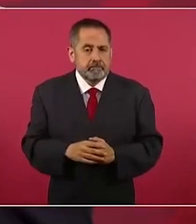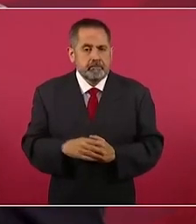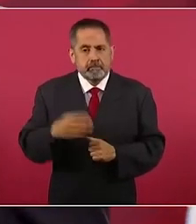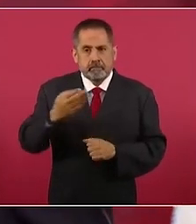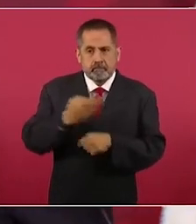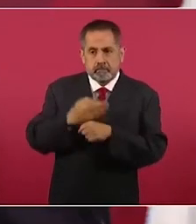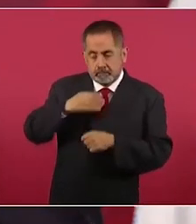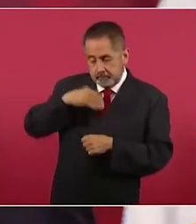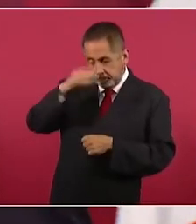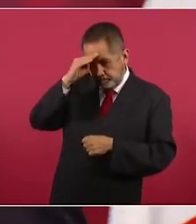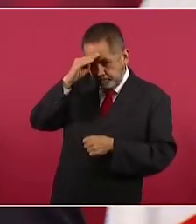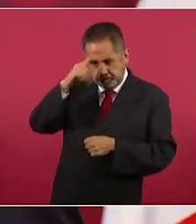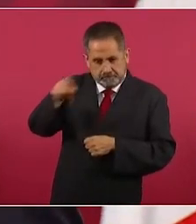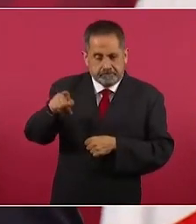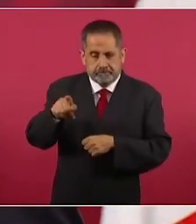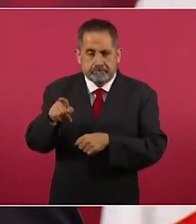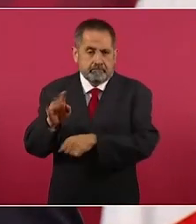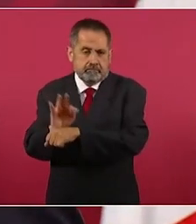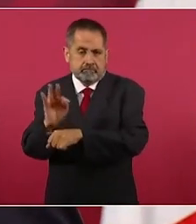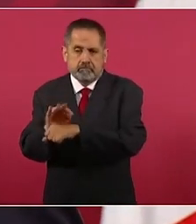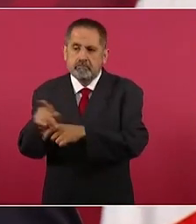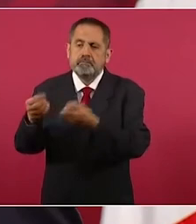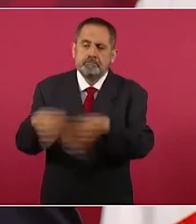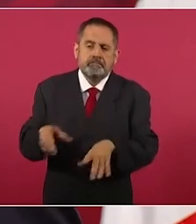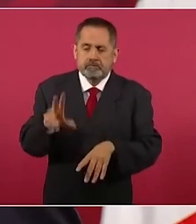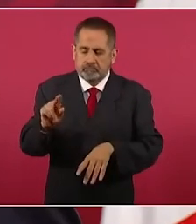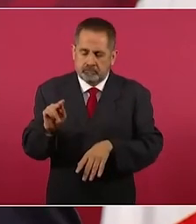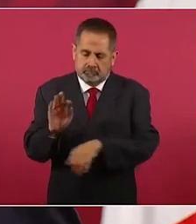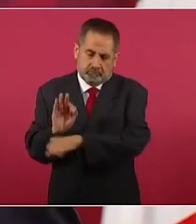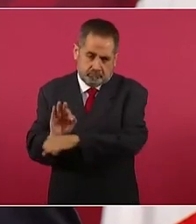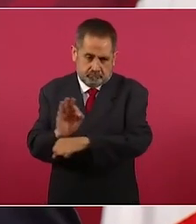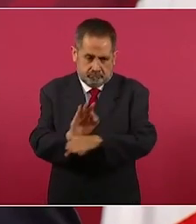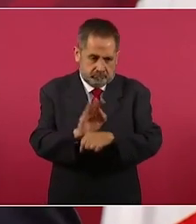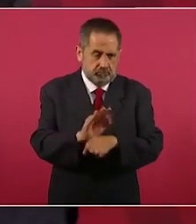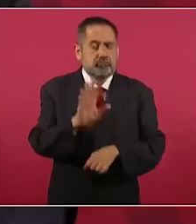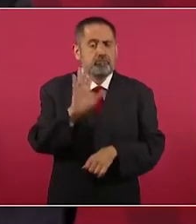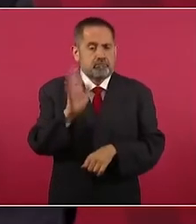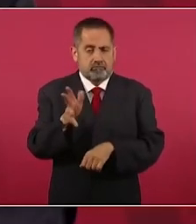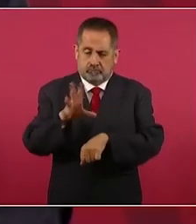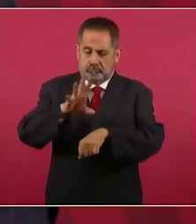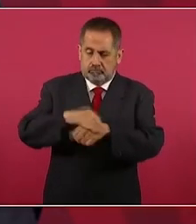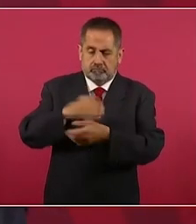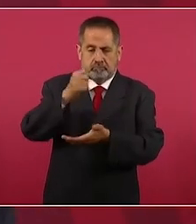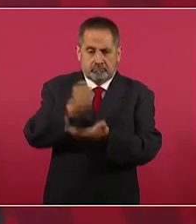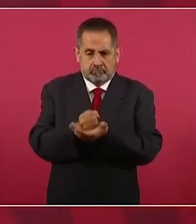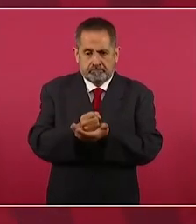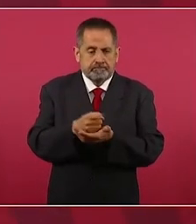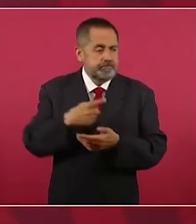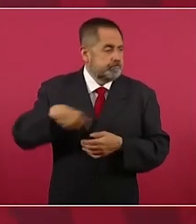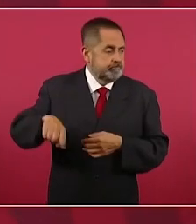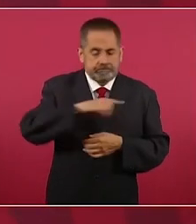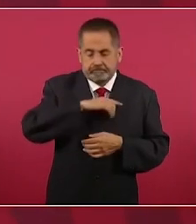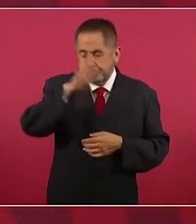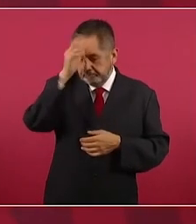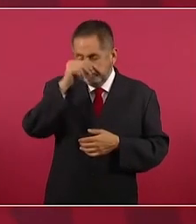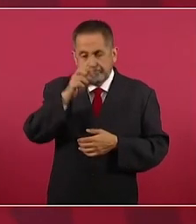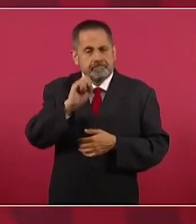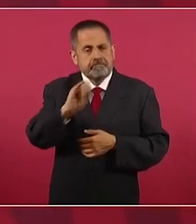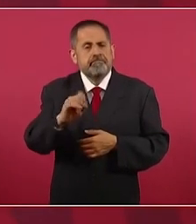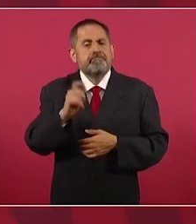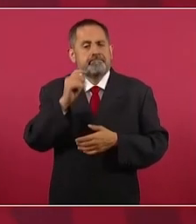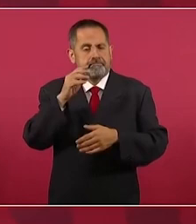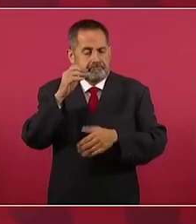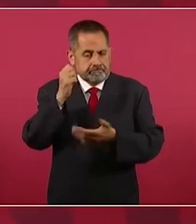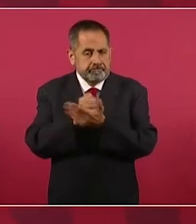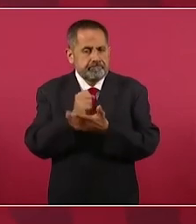buscando no perjudicarnos y ya se autorizó un acuerdo que va a implicar